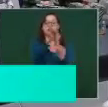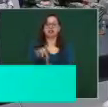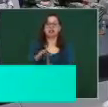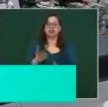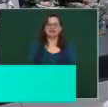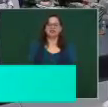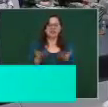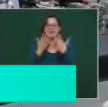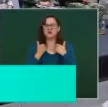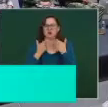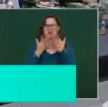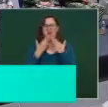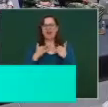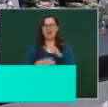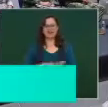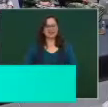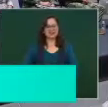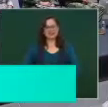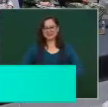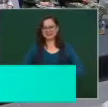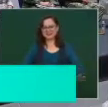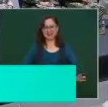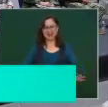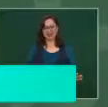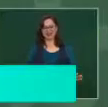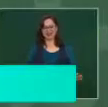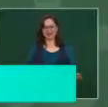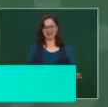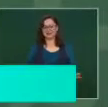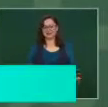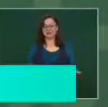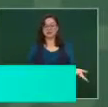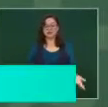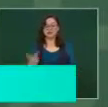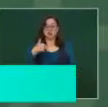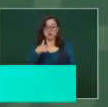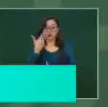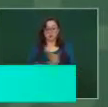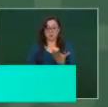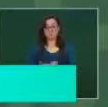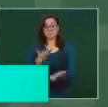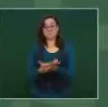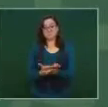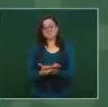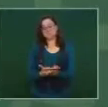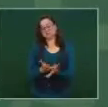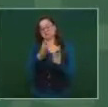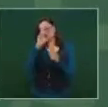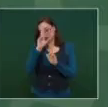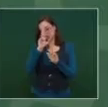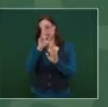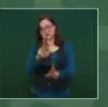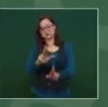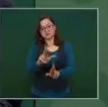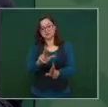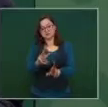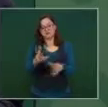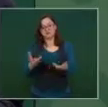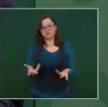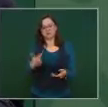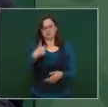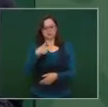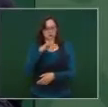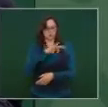Lo único que yo estoy planteando, y eso de manera respetuosa, porque aunque tengo licencia,